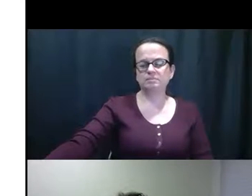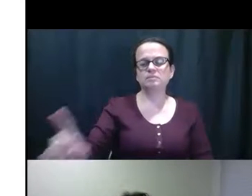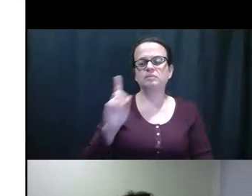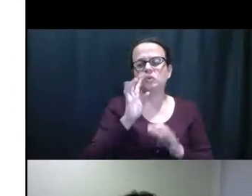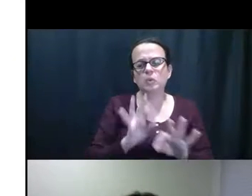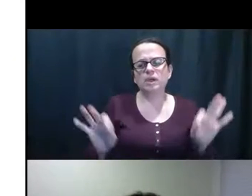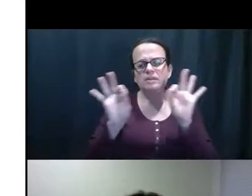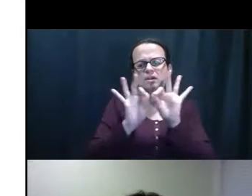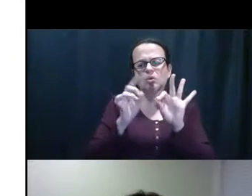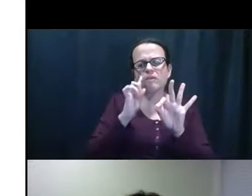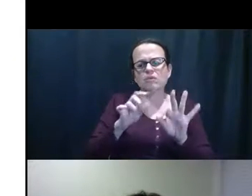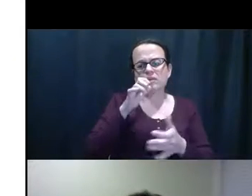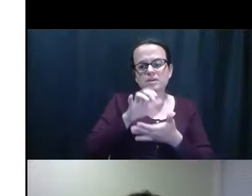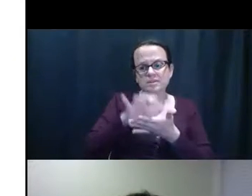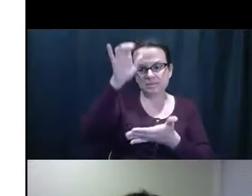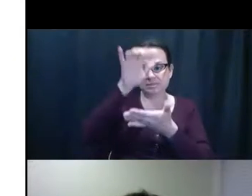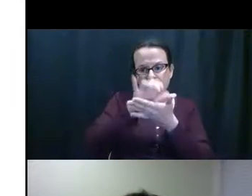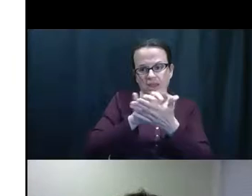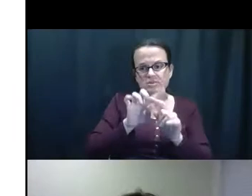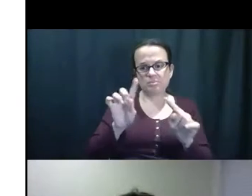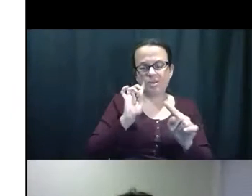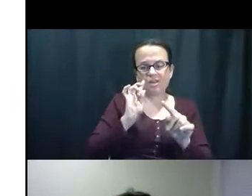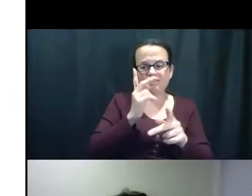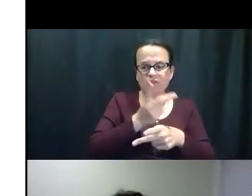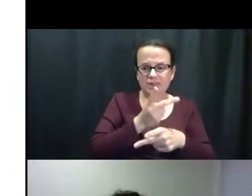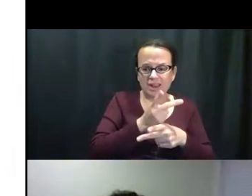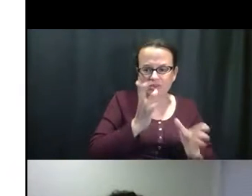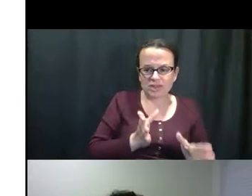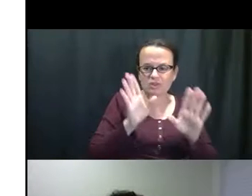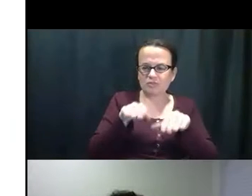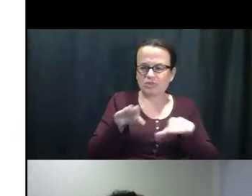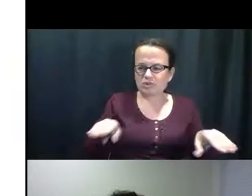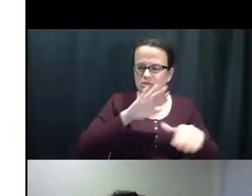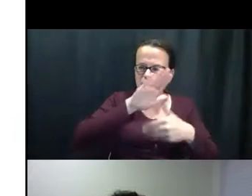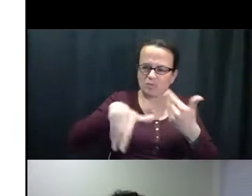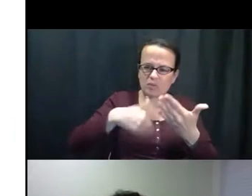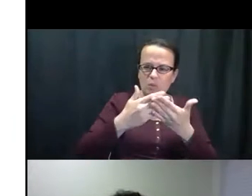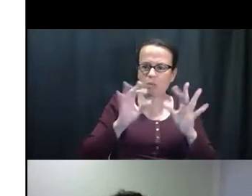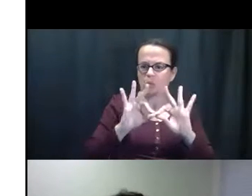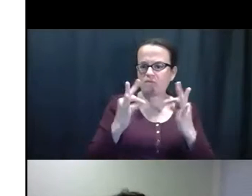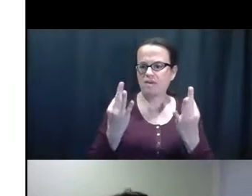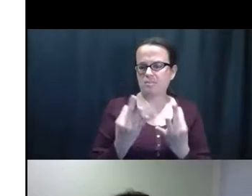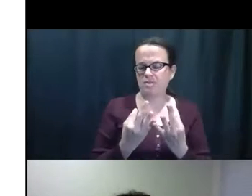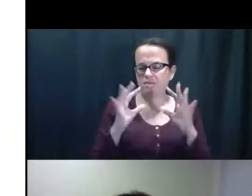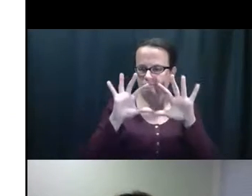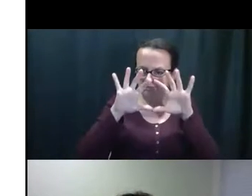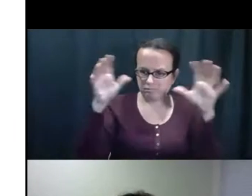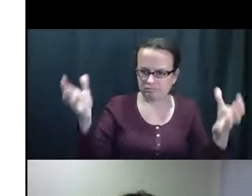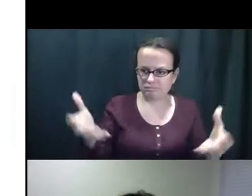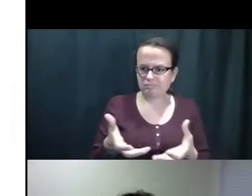Es importante también no solamente para la pareja. Pero es para todas las familias.